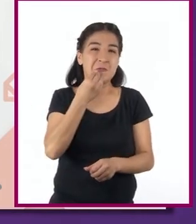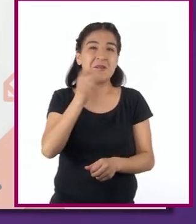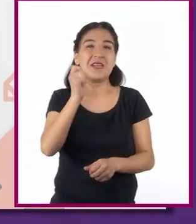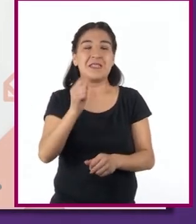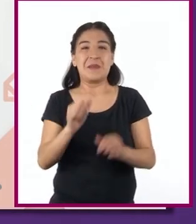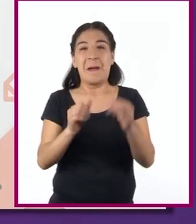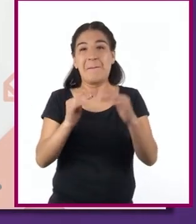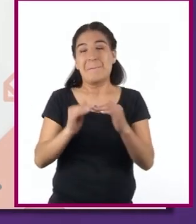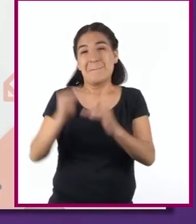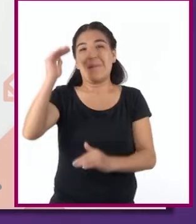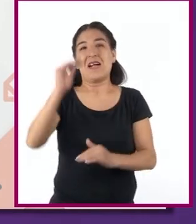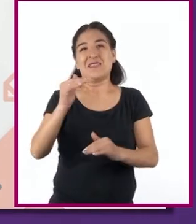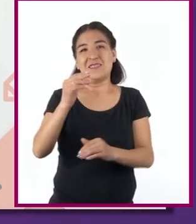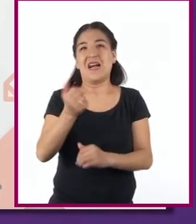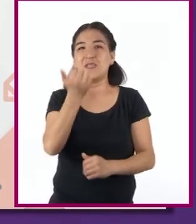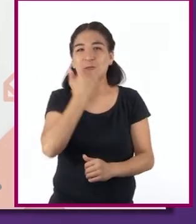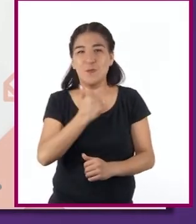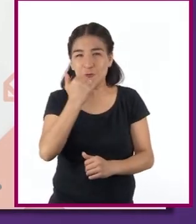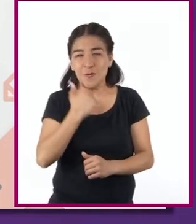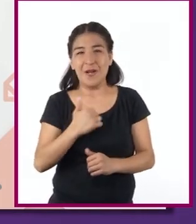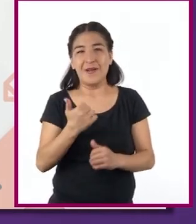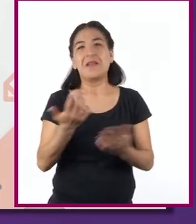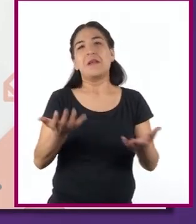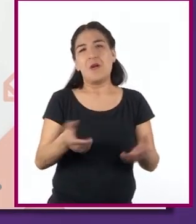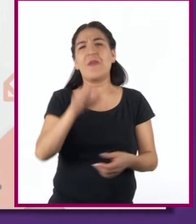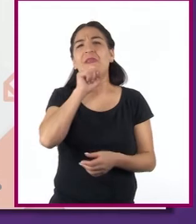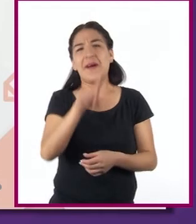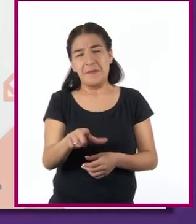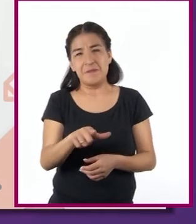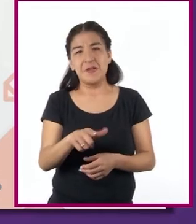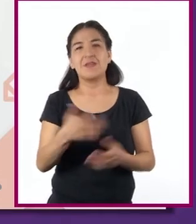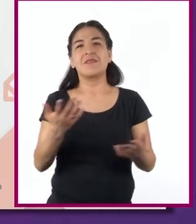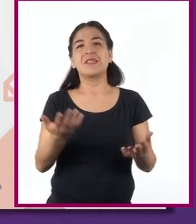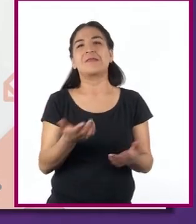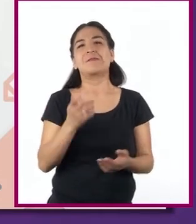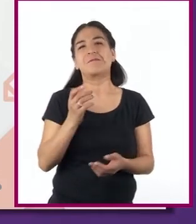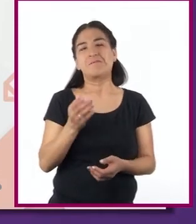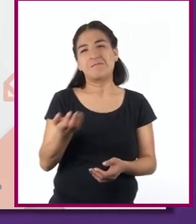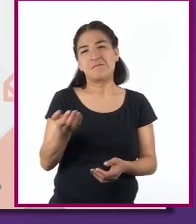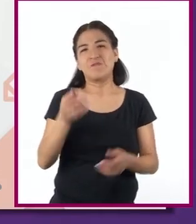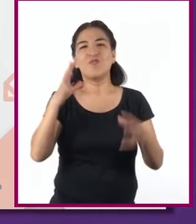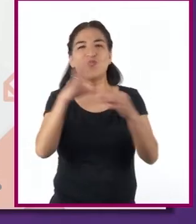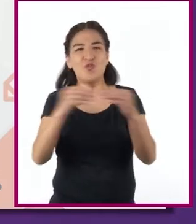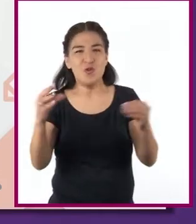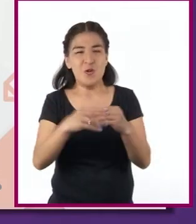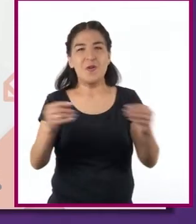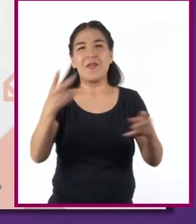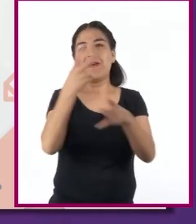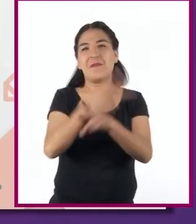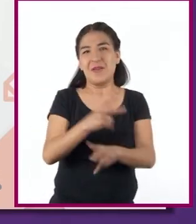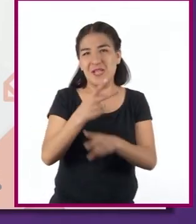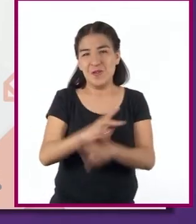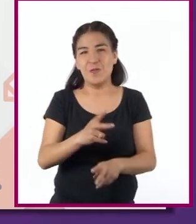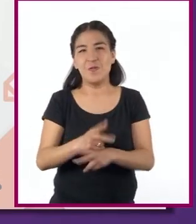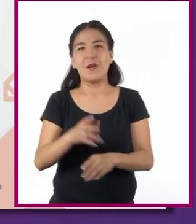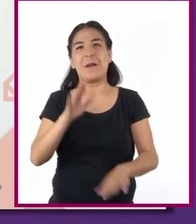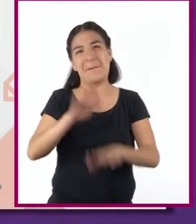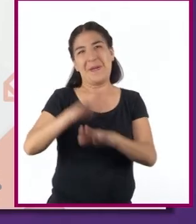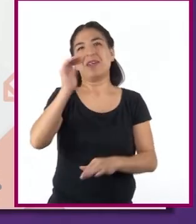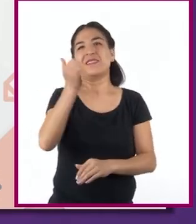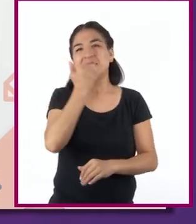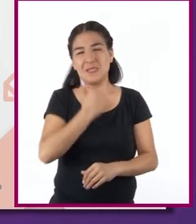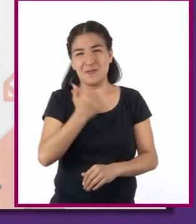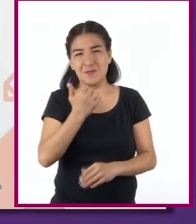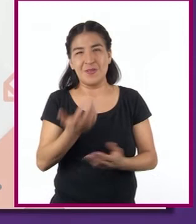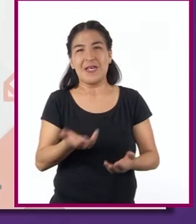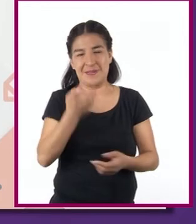con alto contenido de azúcar o bien a la ingesta de frutas o verduras lo cual nos da